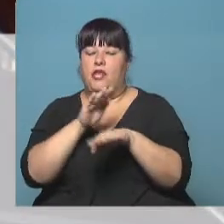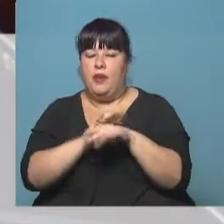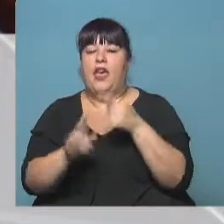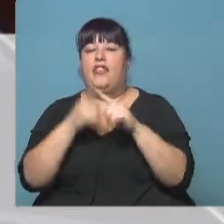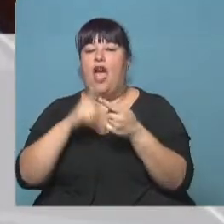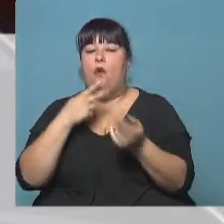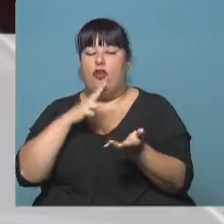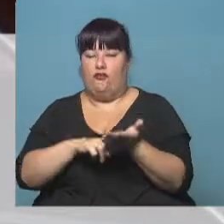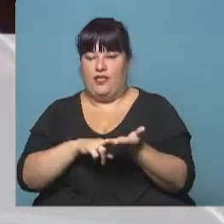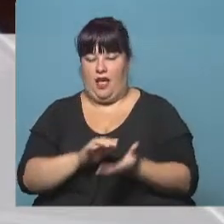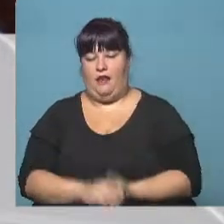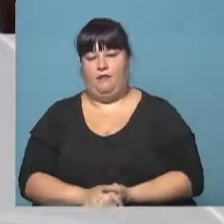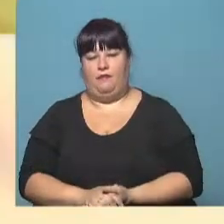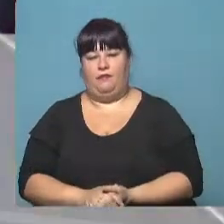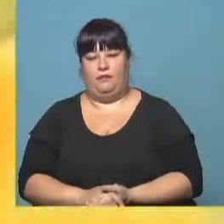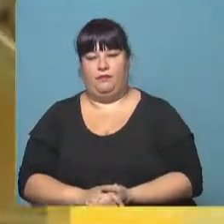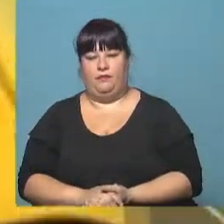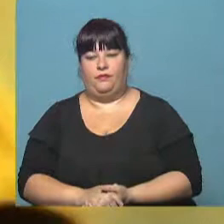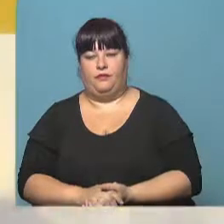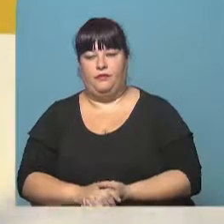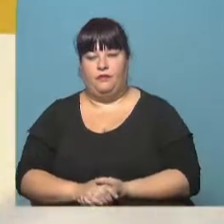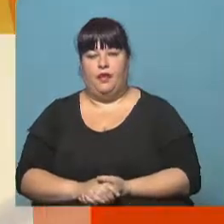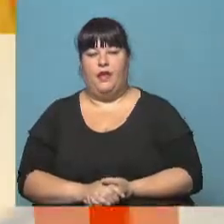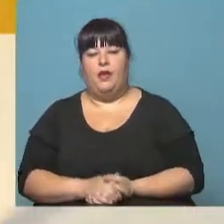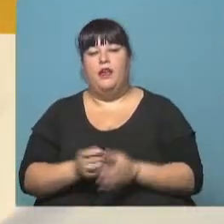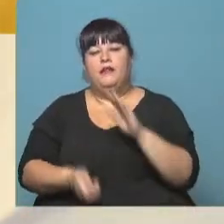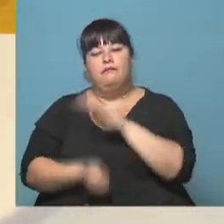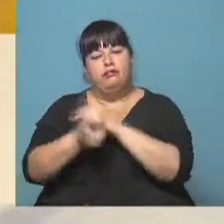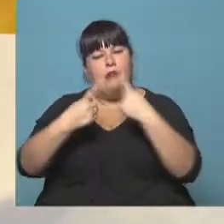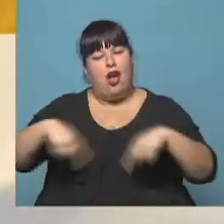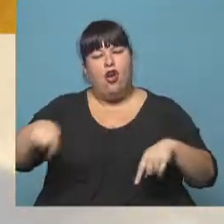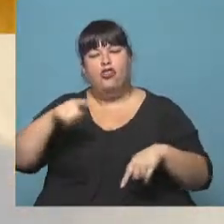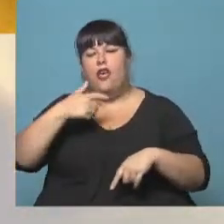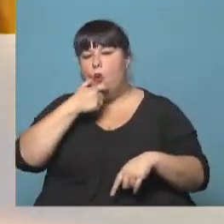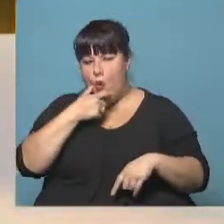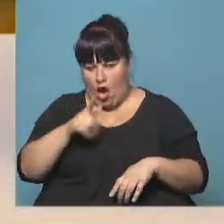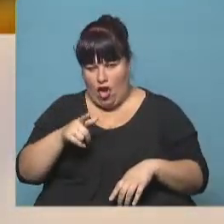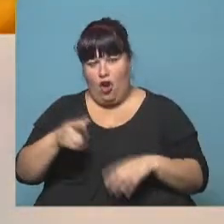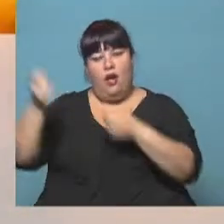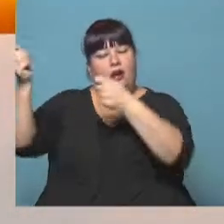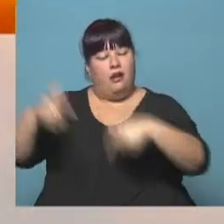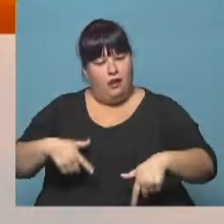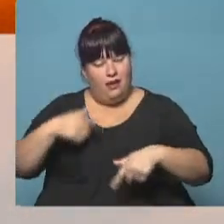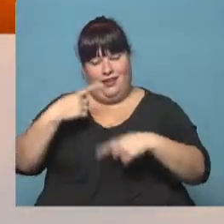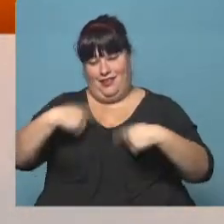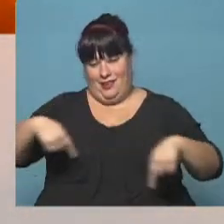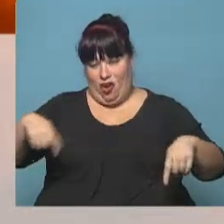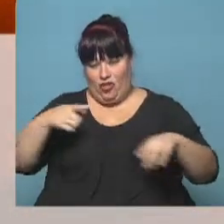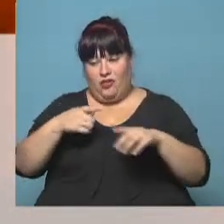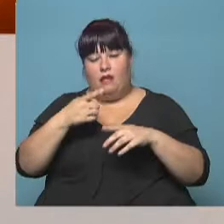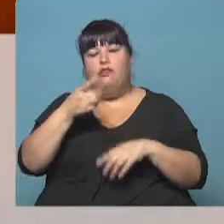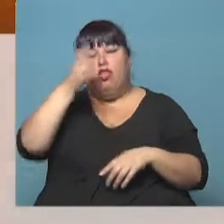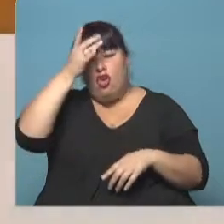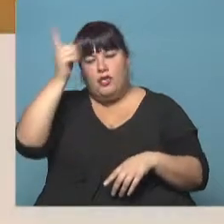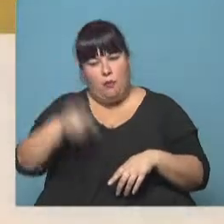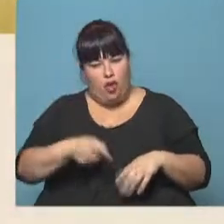Responsabilidad y Pacto Fiscal. Se importan más productos de cuero. El ingreso de estas manufacturas aumentó un